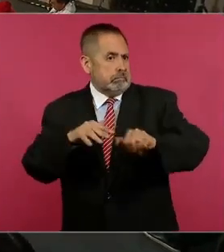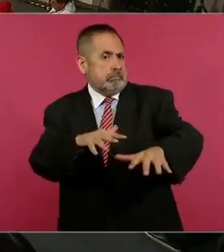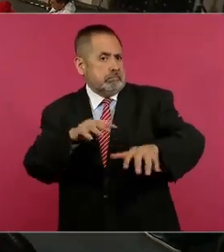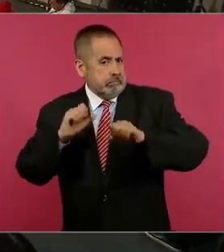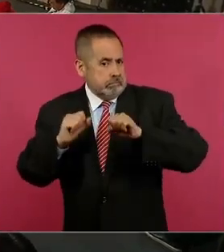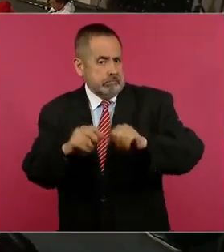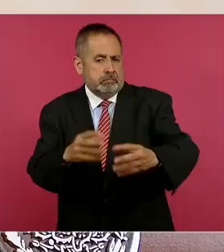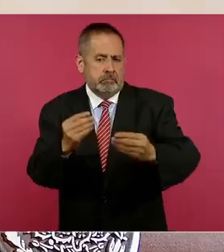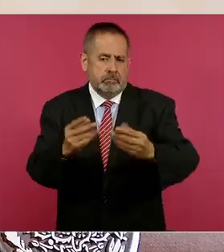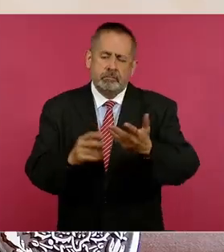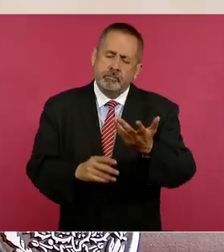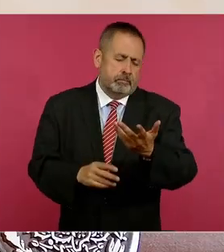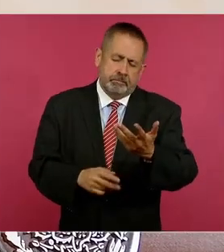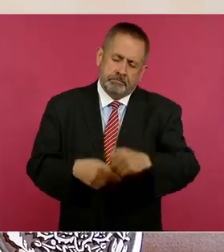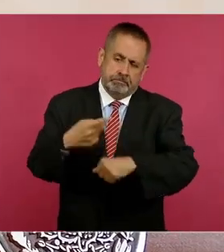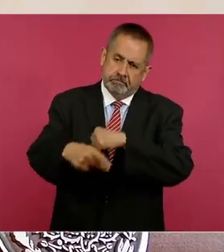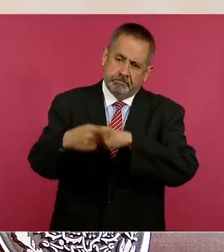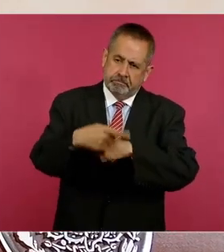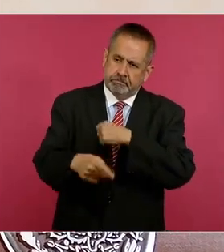porque son más los riesgos.